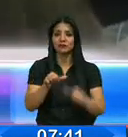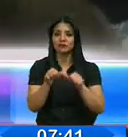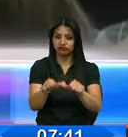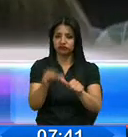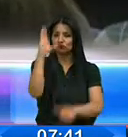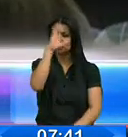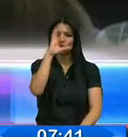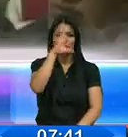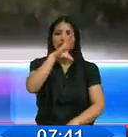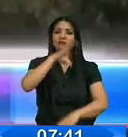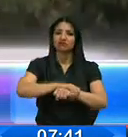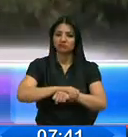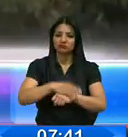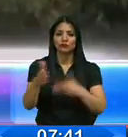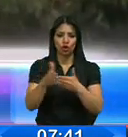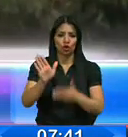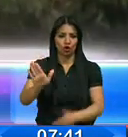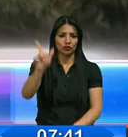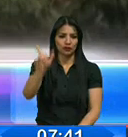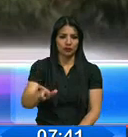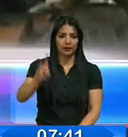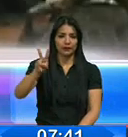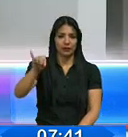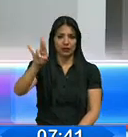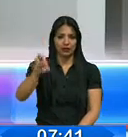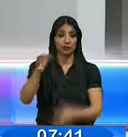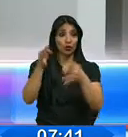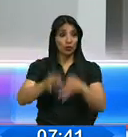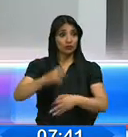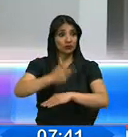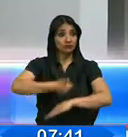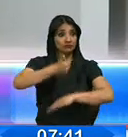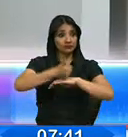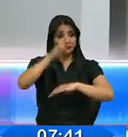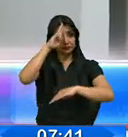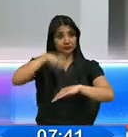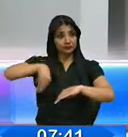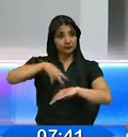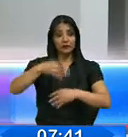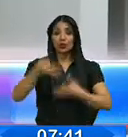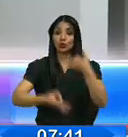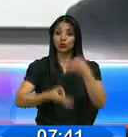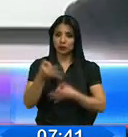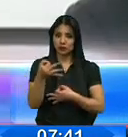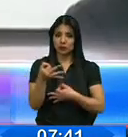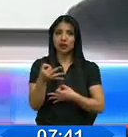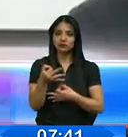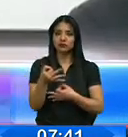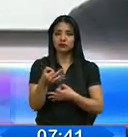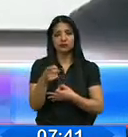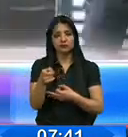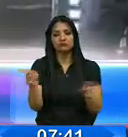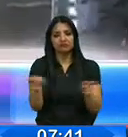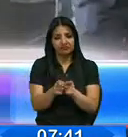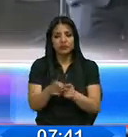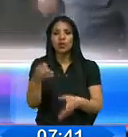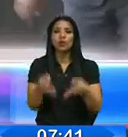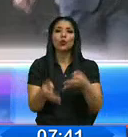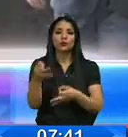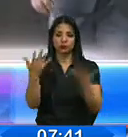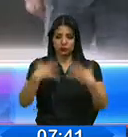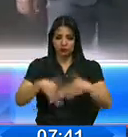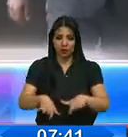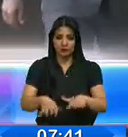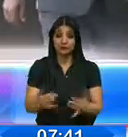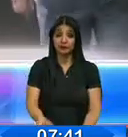orden de detención en contra de Vinicio Alvarado, cuando un tribunal de la Corte Nacional de Justicia le concedió el avias corpus. Alvarado al